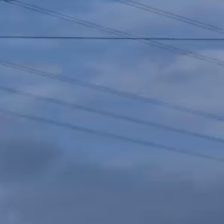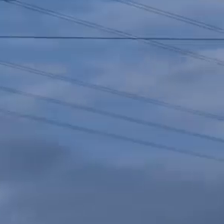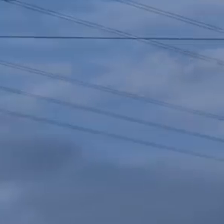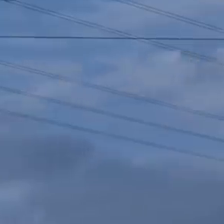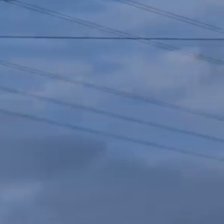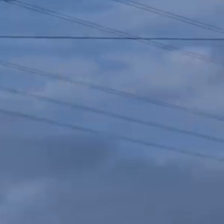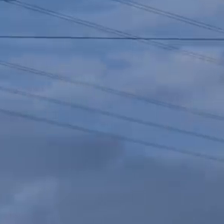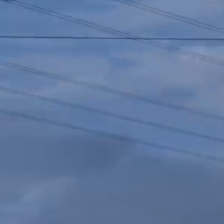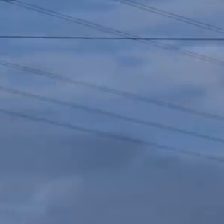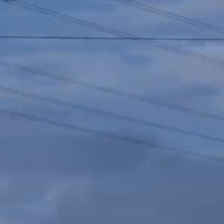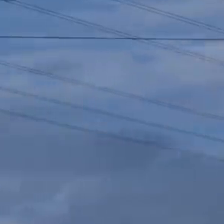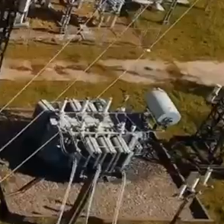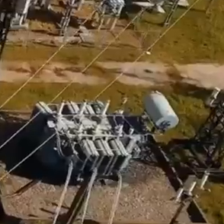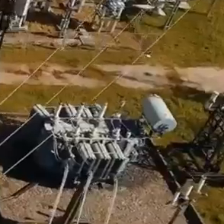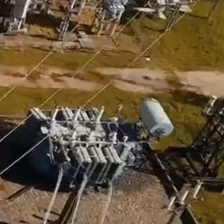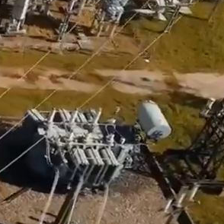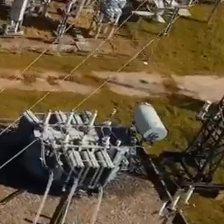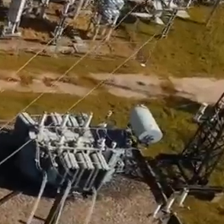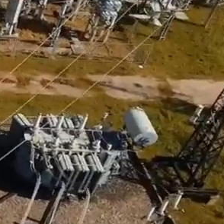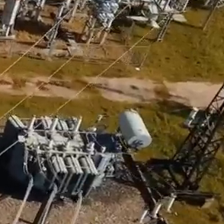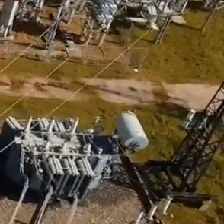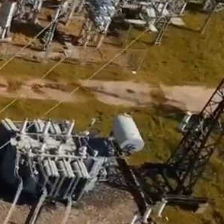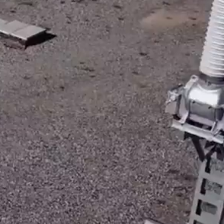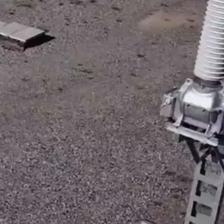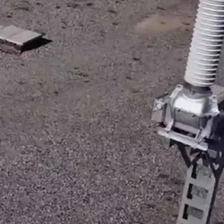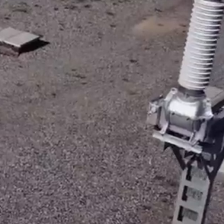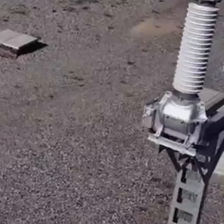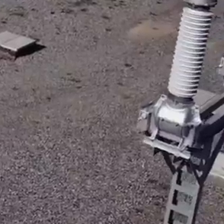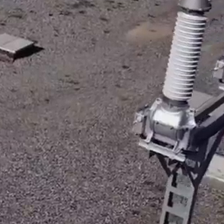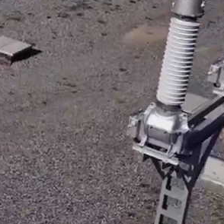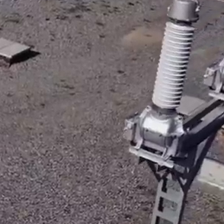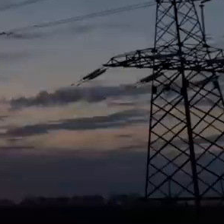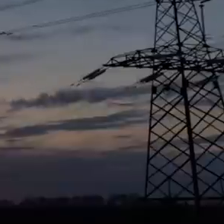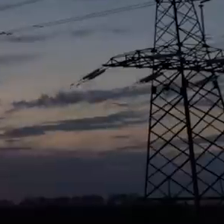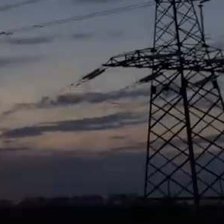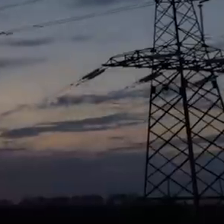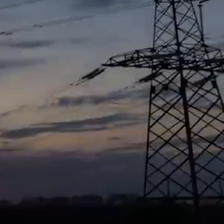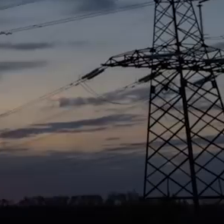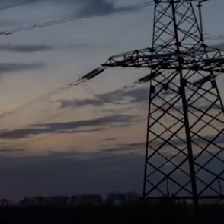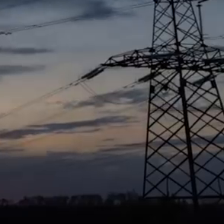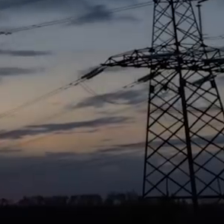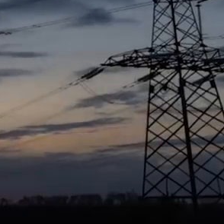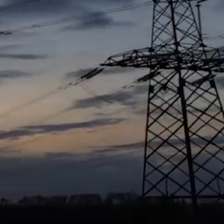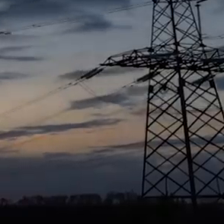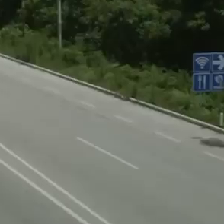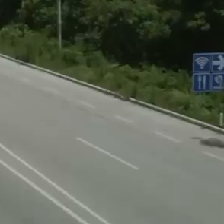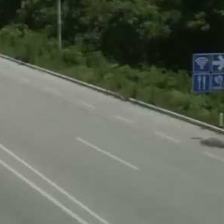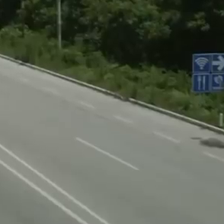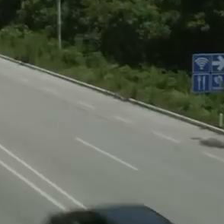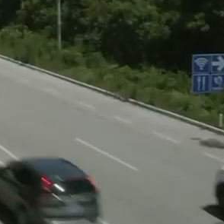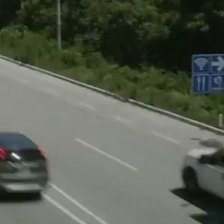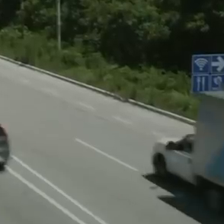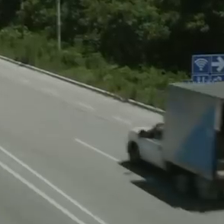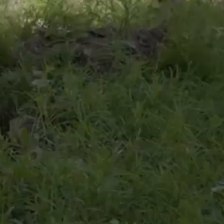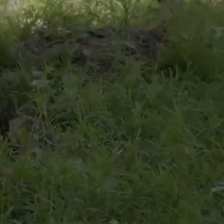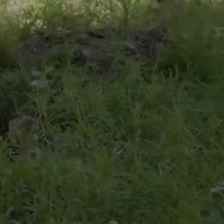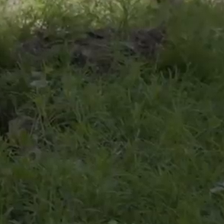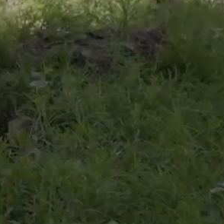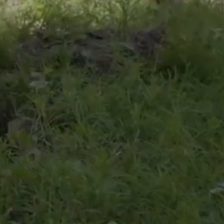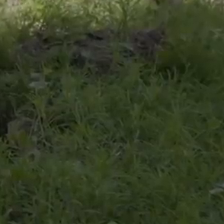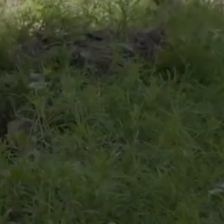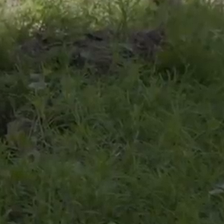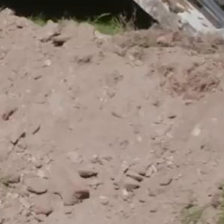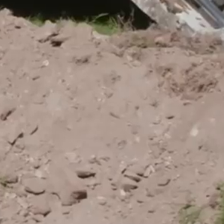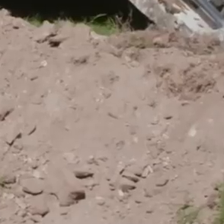Electricidad. Las centrales eléctricas son mucho más eficientes y menos contaminantes. Los trabajos del Tramo 5